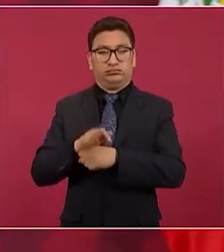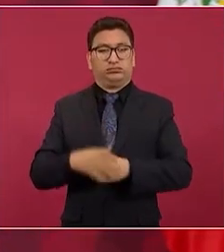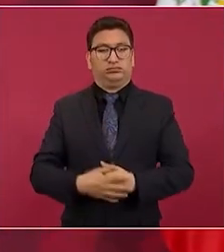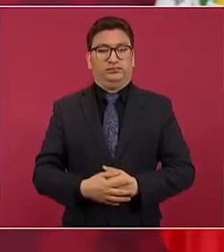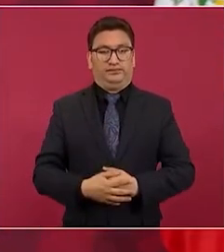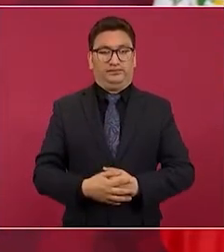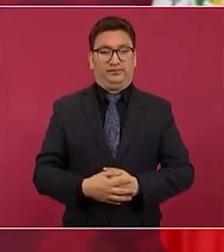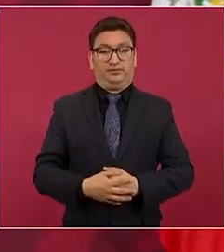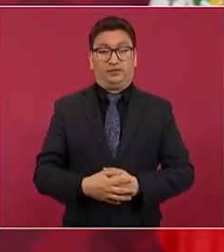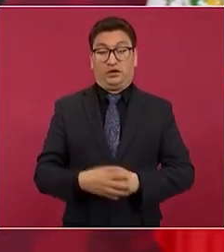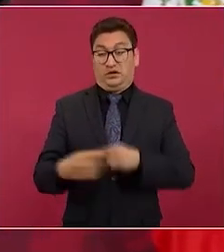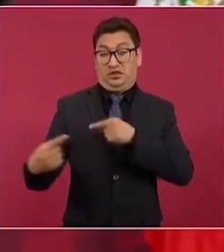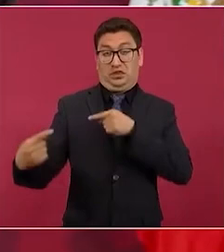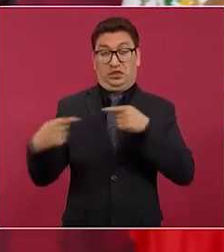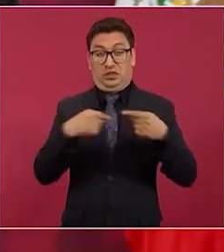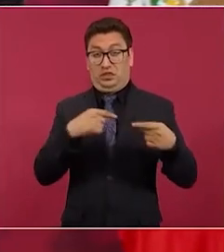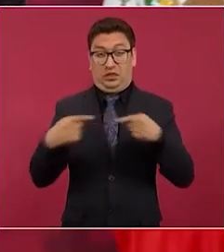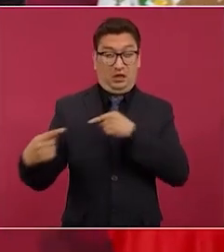el choque.